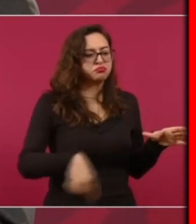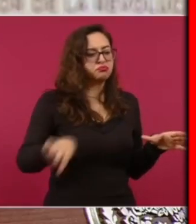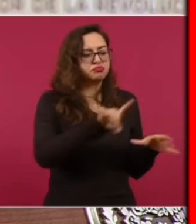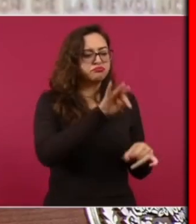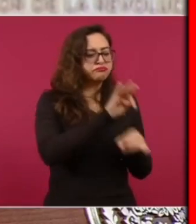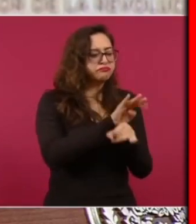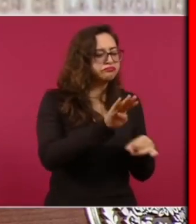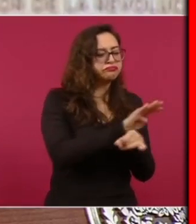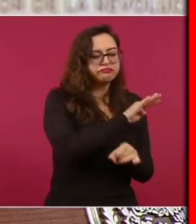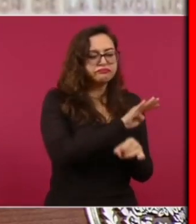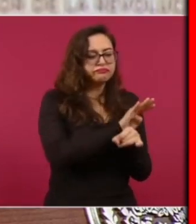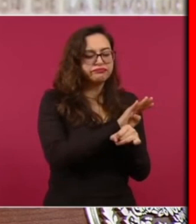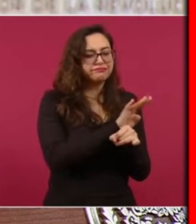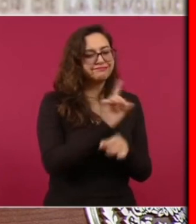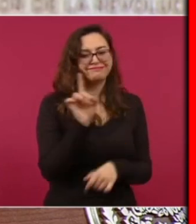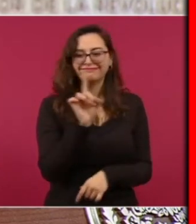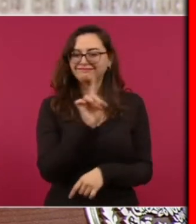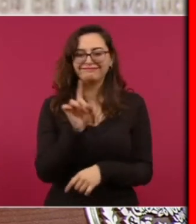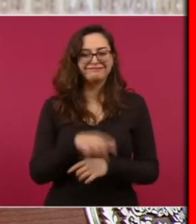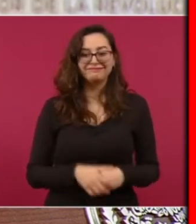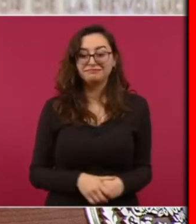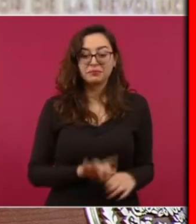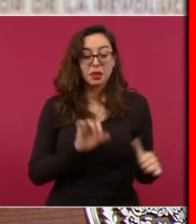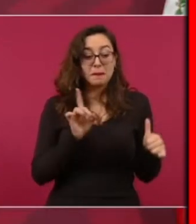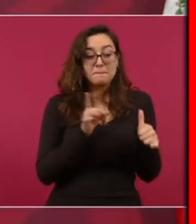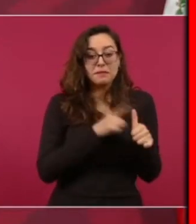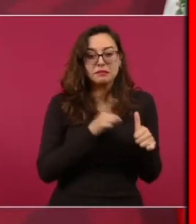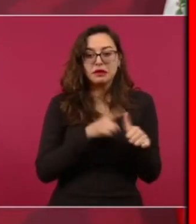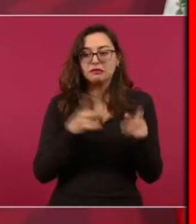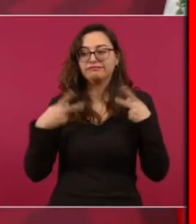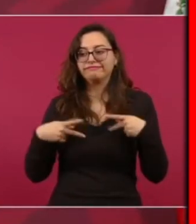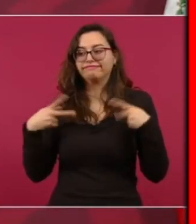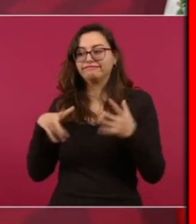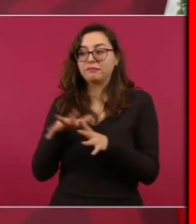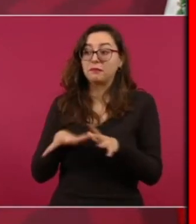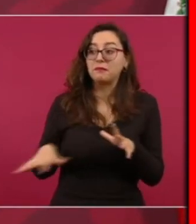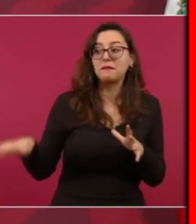Hay que voltear a ver y atender al pueblo